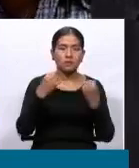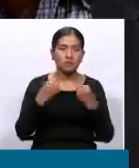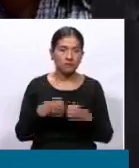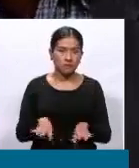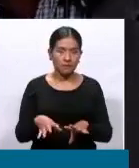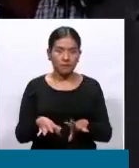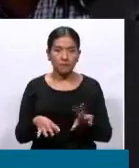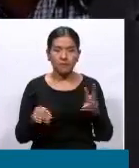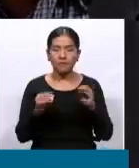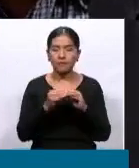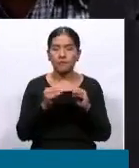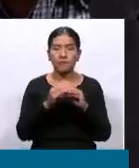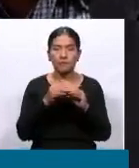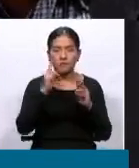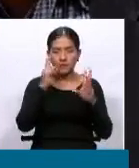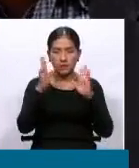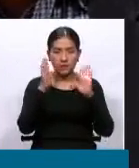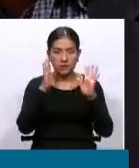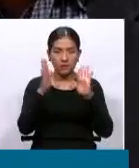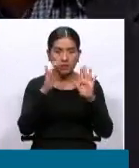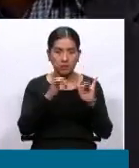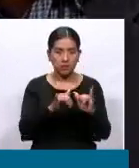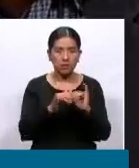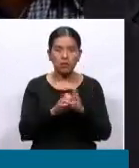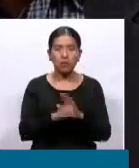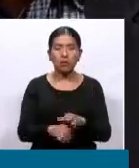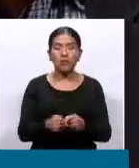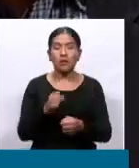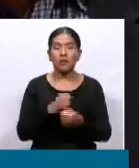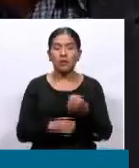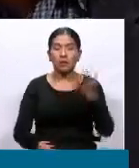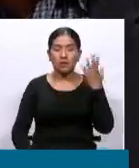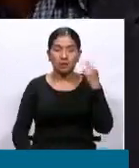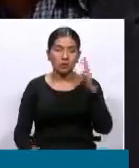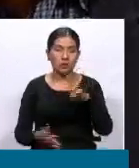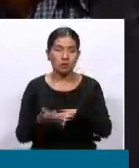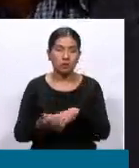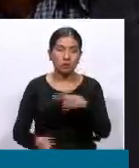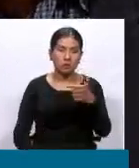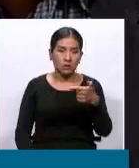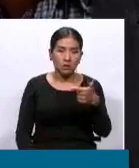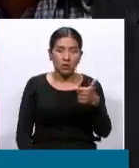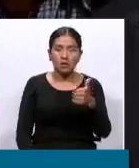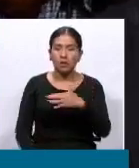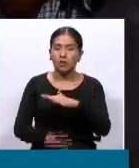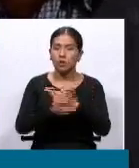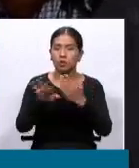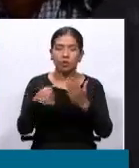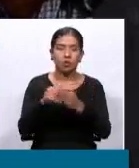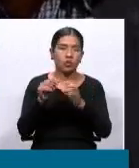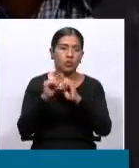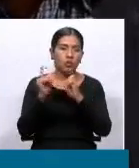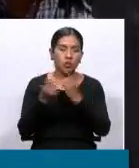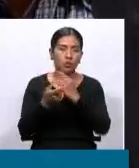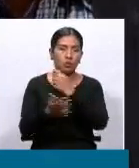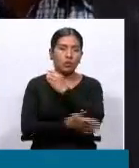dato de comparación, el año 2021 el sector agropecuario boliviano